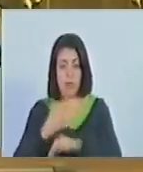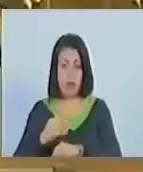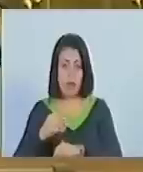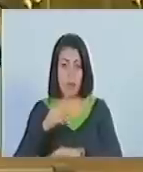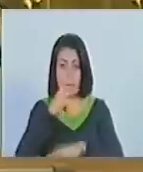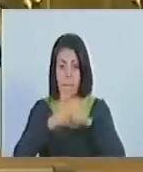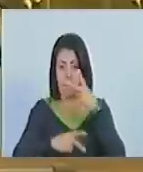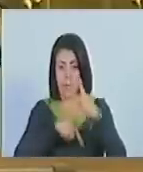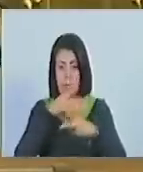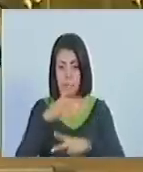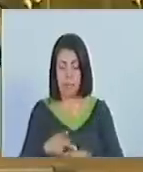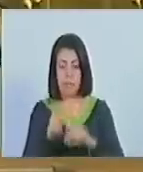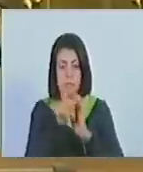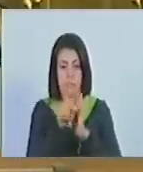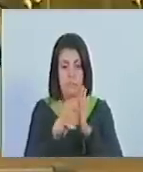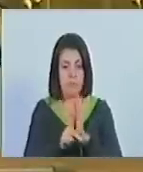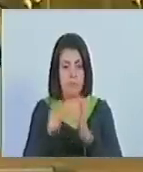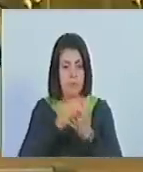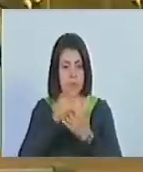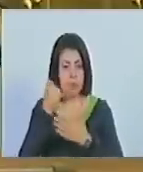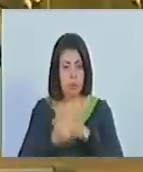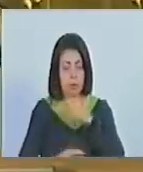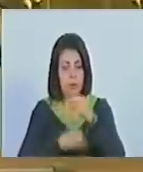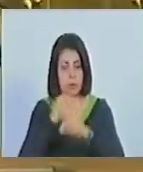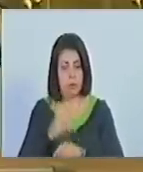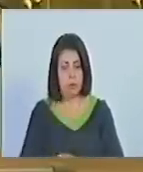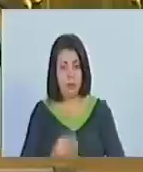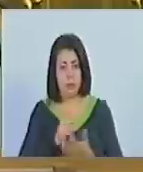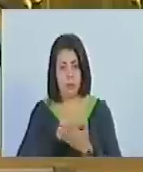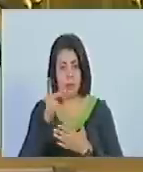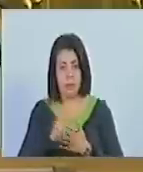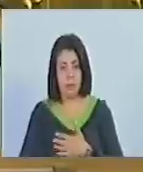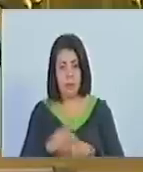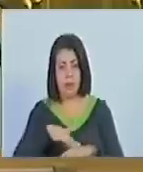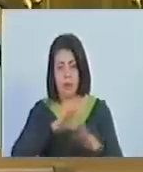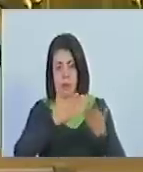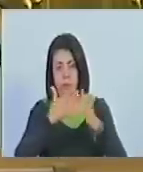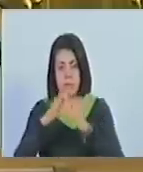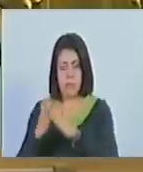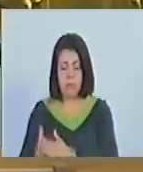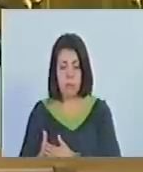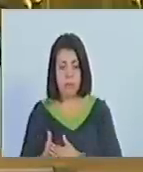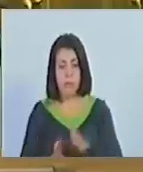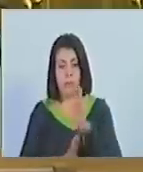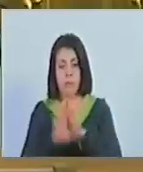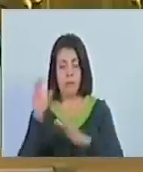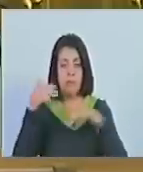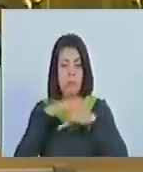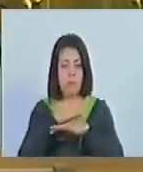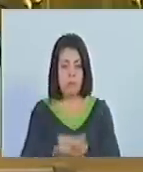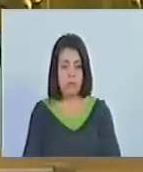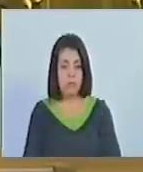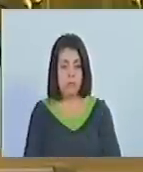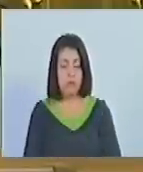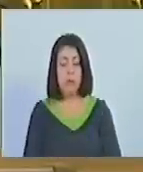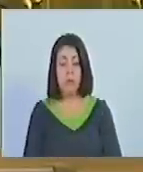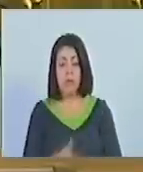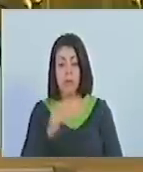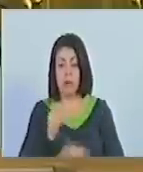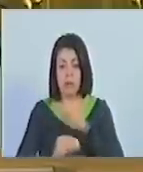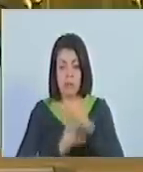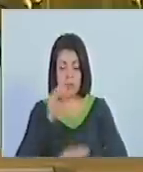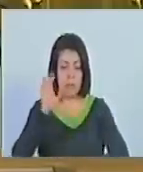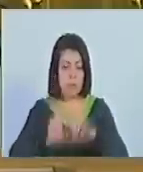de las políticas, programas y proyectos establecidos en el plan comunitario de desarrollo integral. Se procura